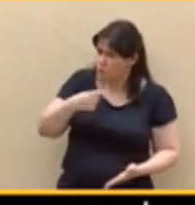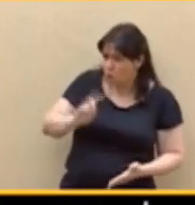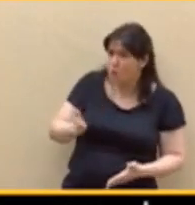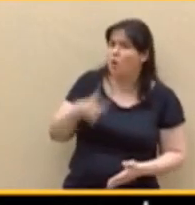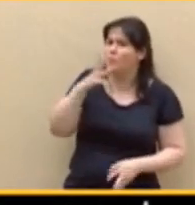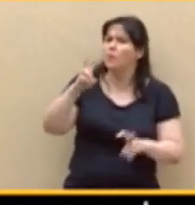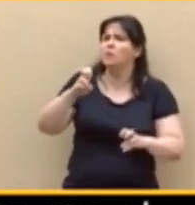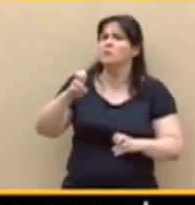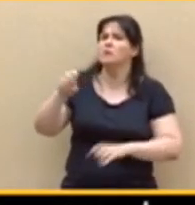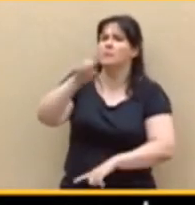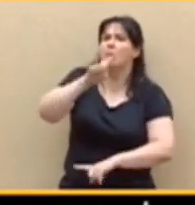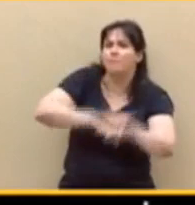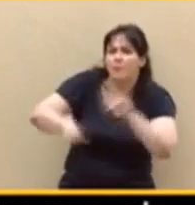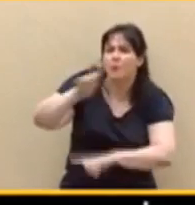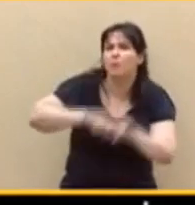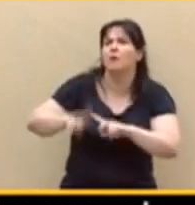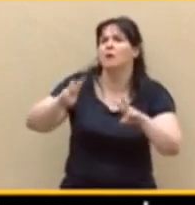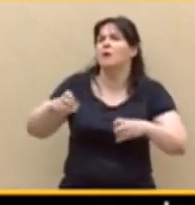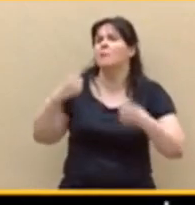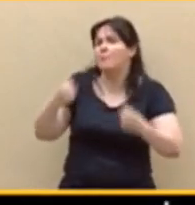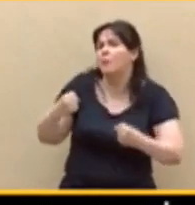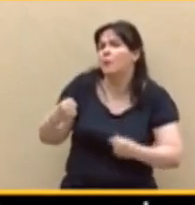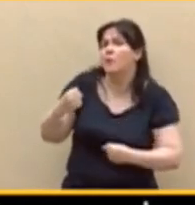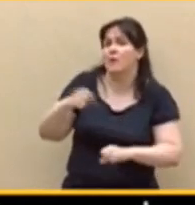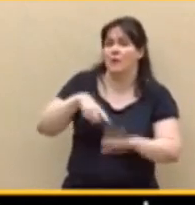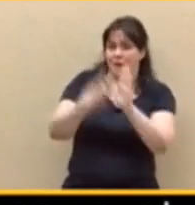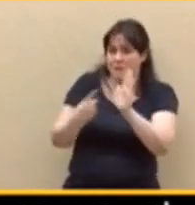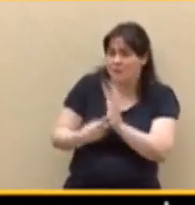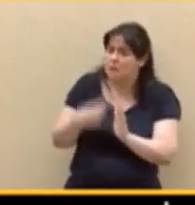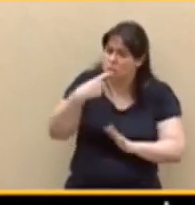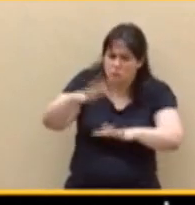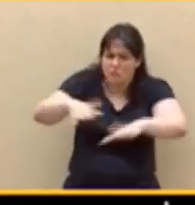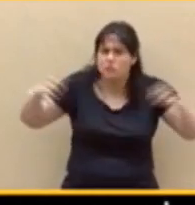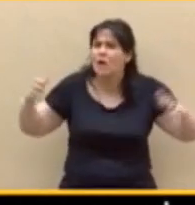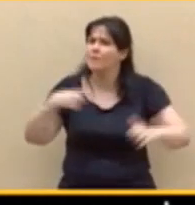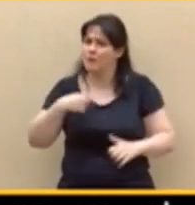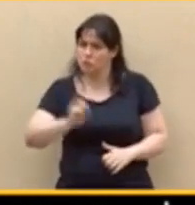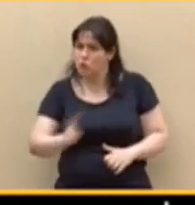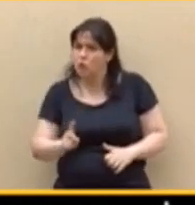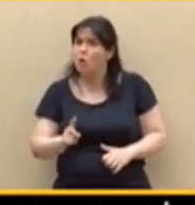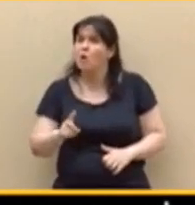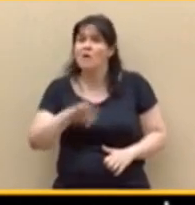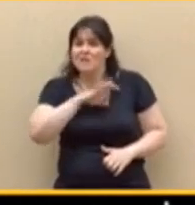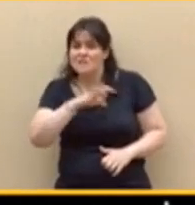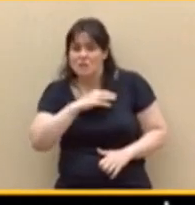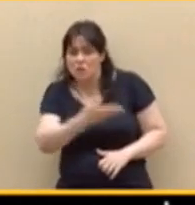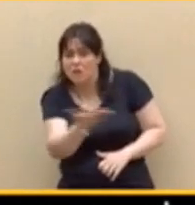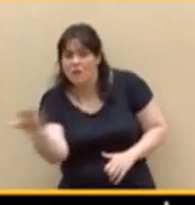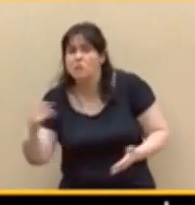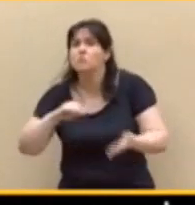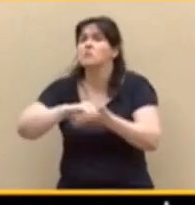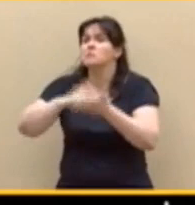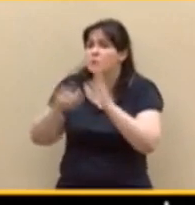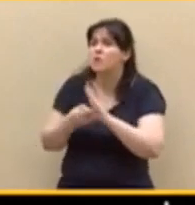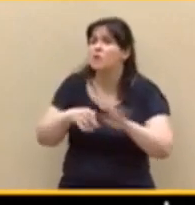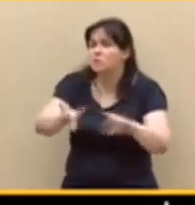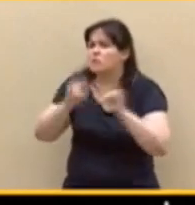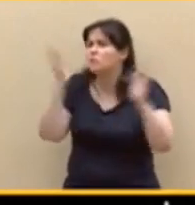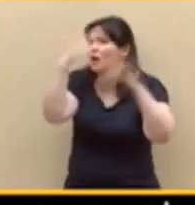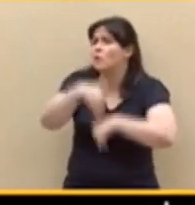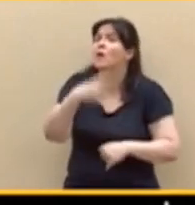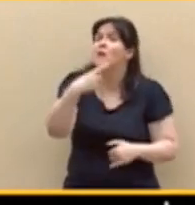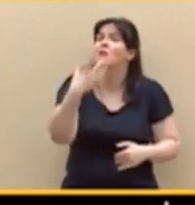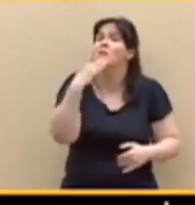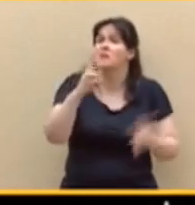se lo ha dicho esta Cámara en sus alegaciones, no se lo digo yo, señorías. No tienen ustedes proyecto territorial, y se lo están diciendo el 80% de los catalanes,